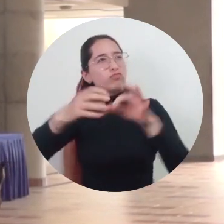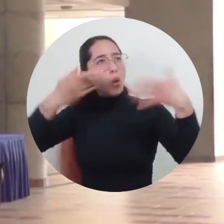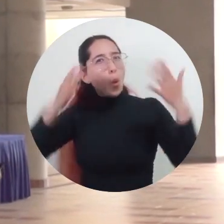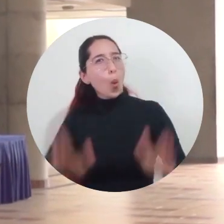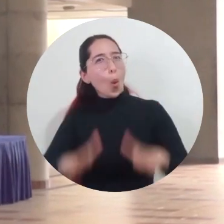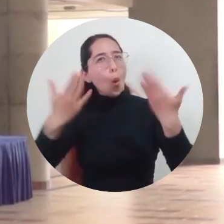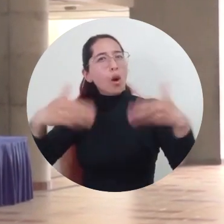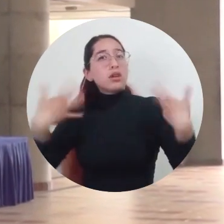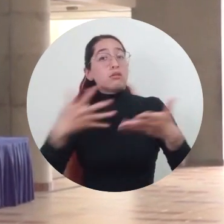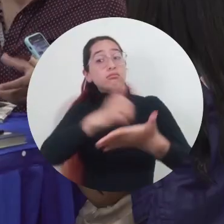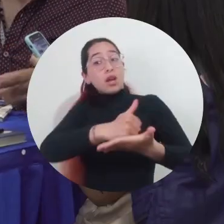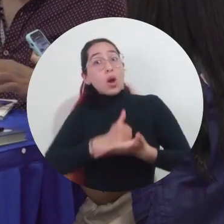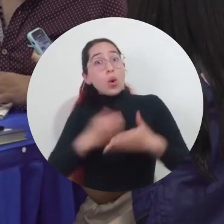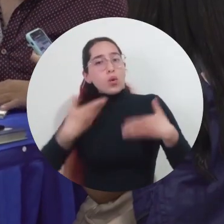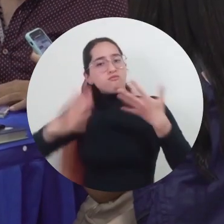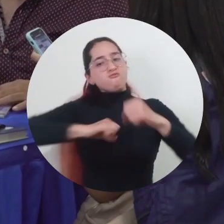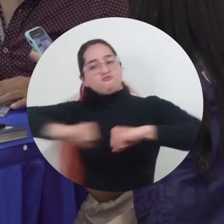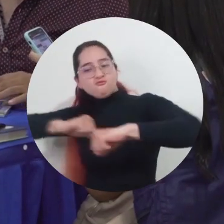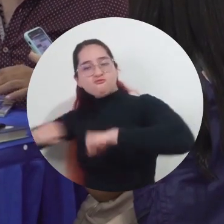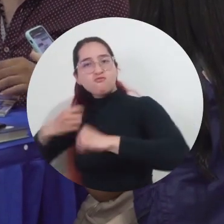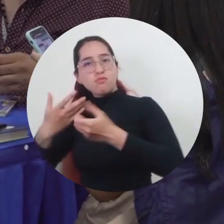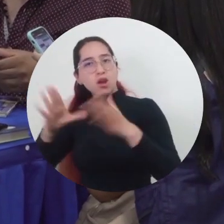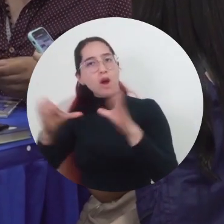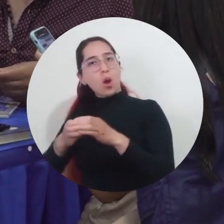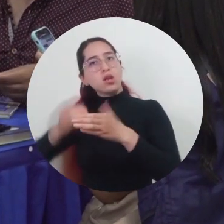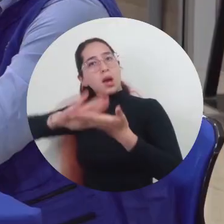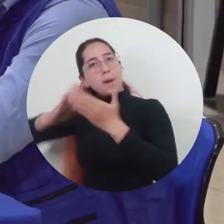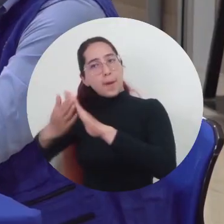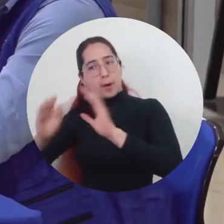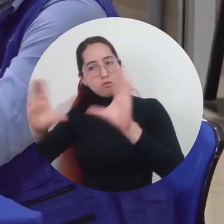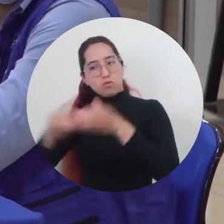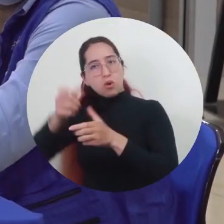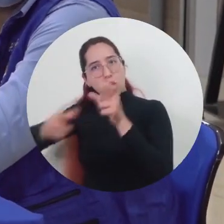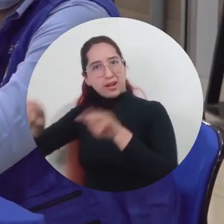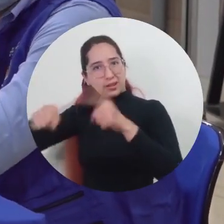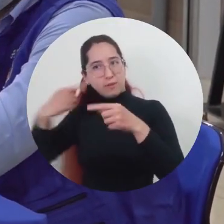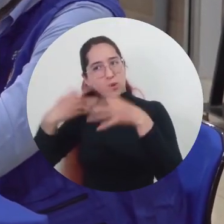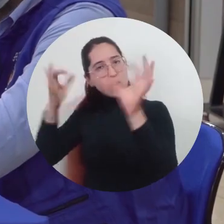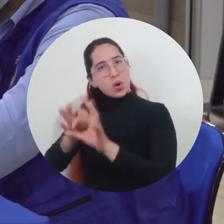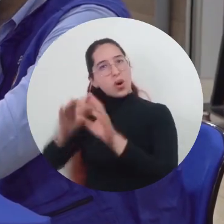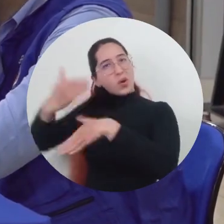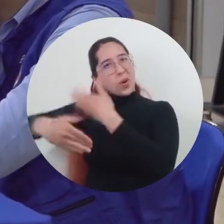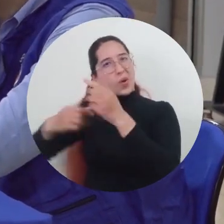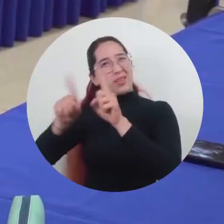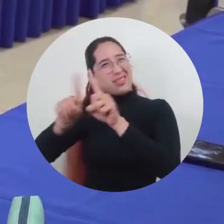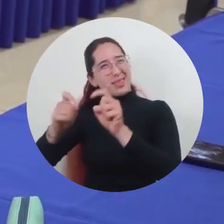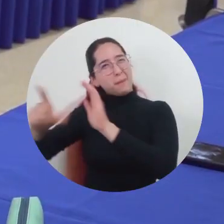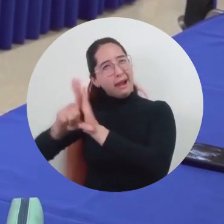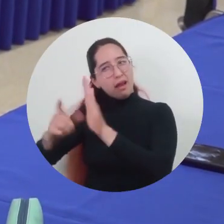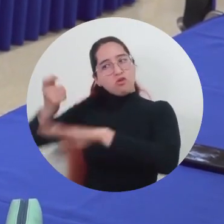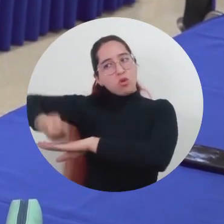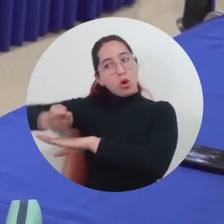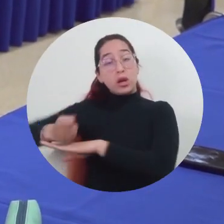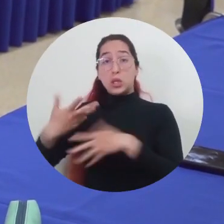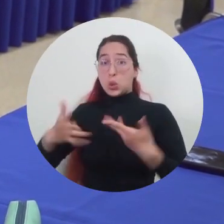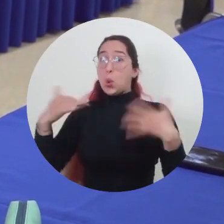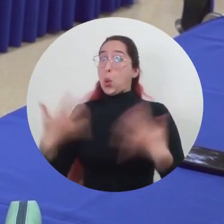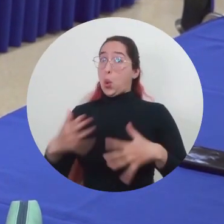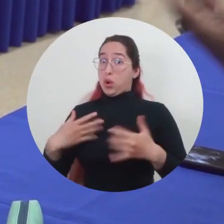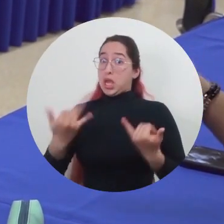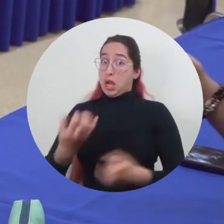de alguna manera entidades que les pueden ayudar en el trabajo con población y principalmente en el ejercicio del consultorio jurídico. Creo que se están dando realmente una